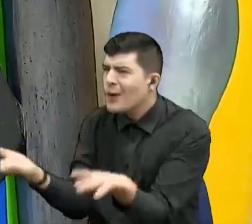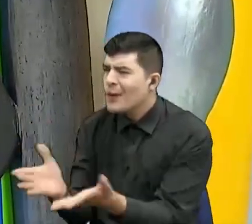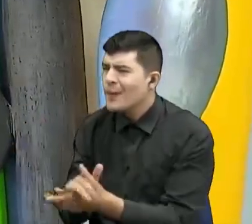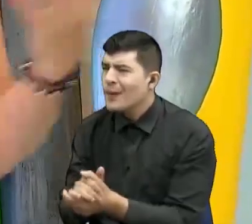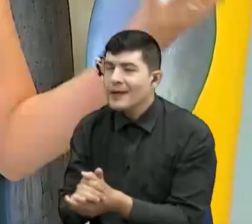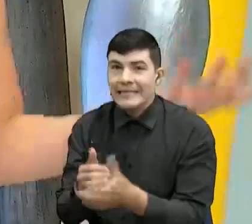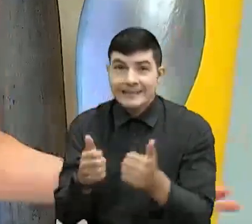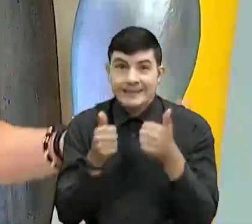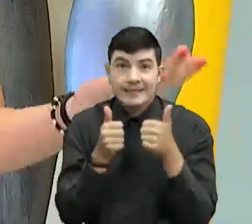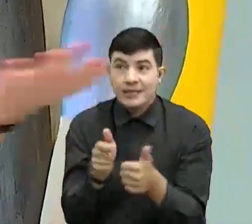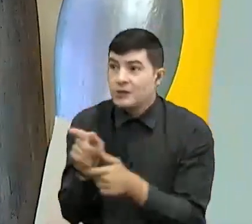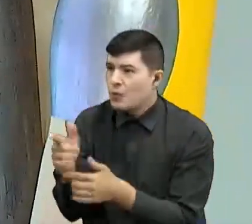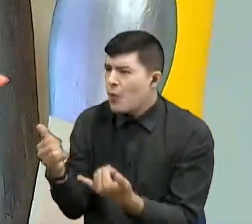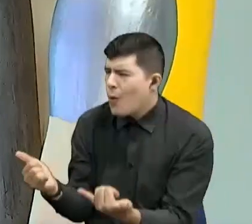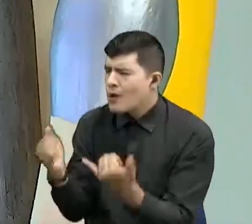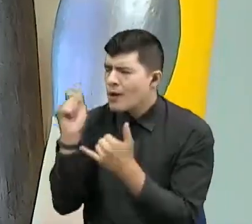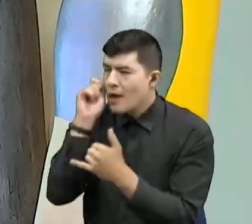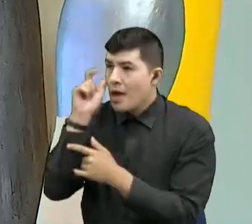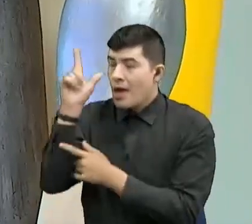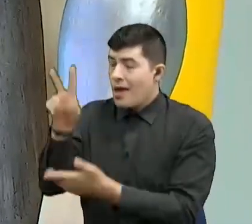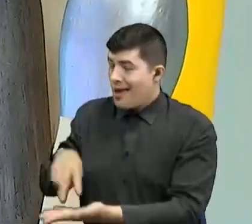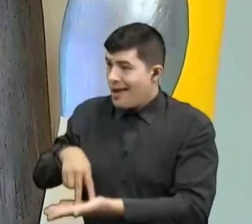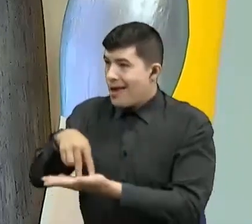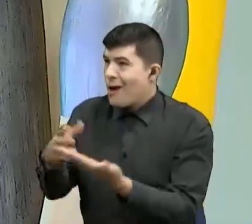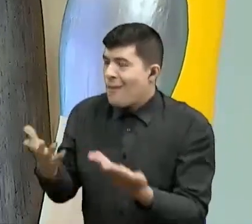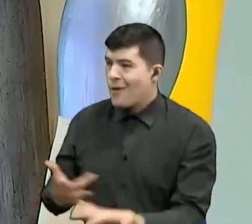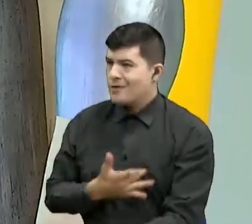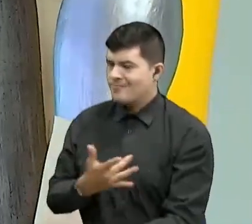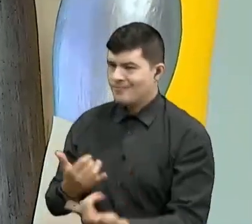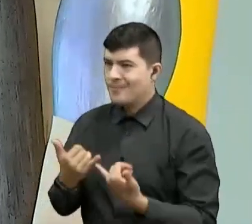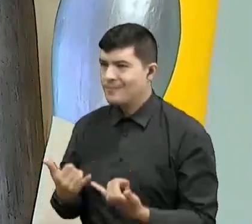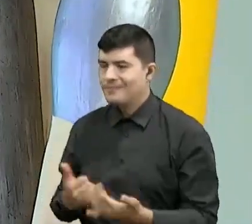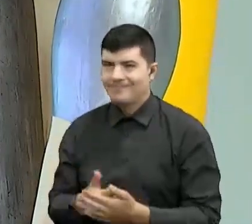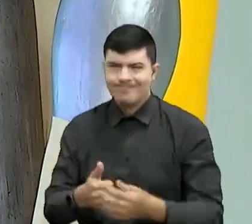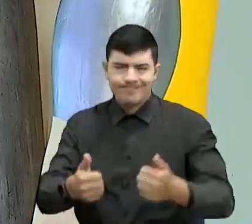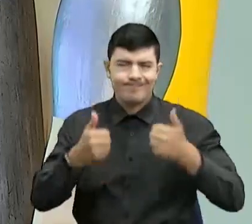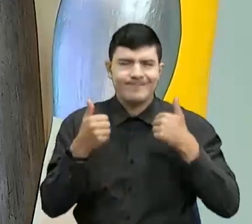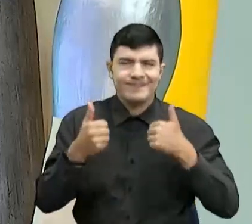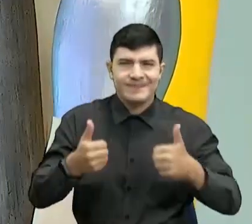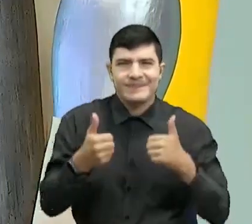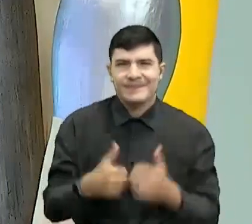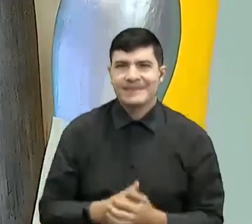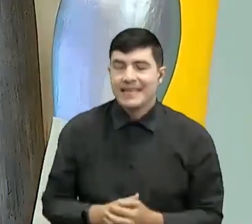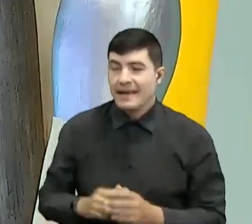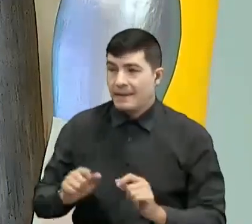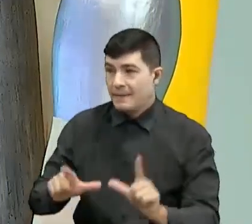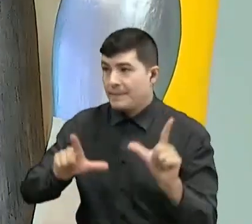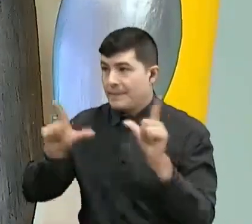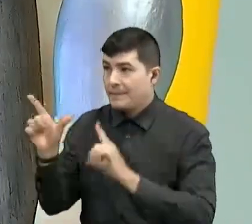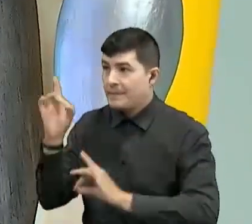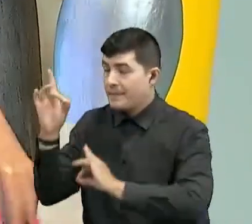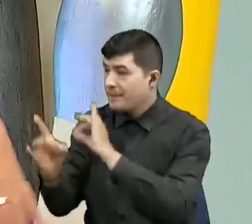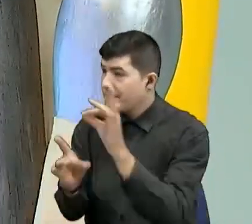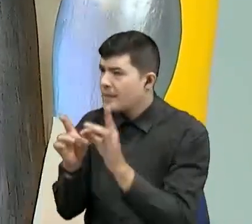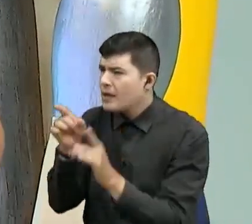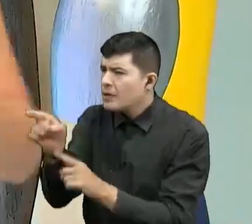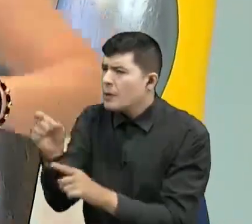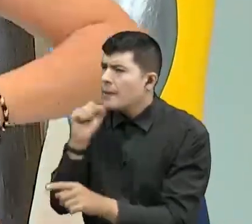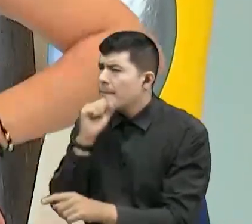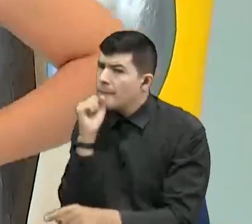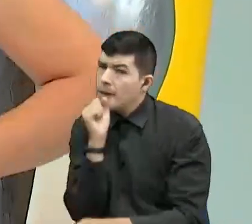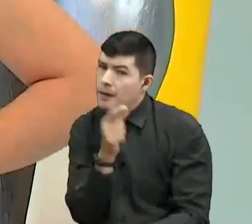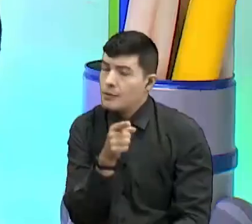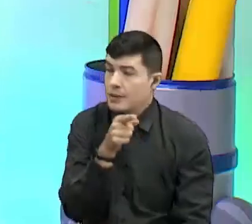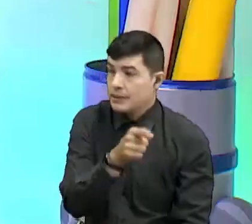¡Bien! ¿Cómo amaneciste? ¿Cómo te sientes? ¡Muy bien! Muy bien, excelente. Jerly, ¿tú tienes alguna pregunta para